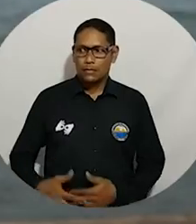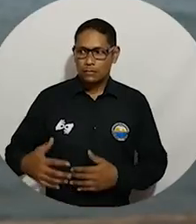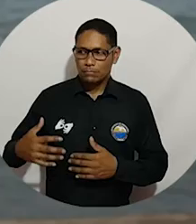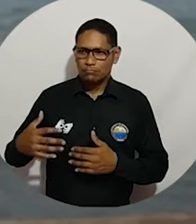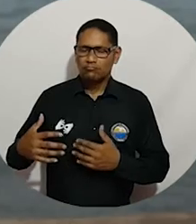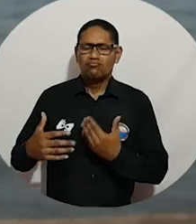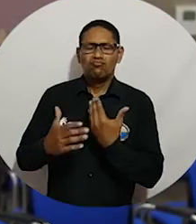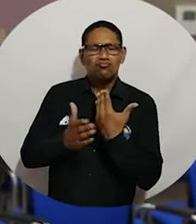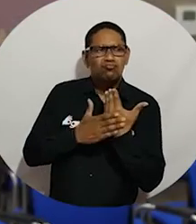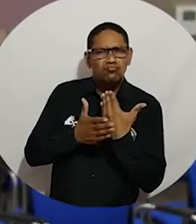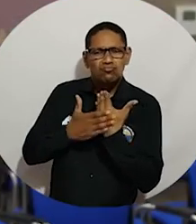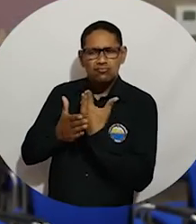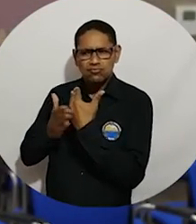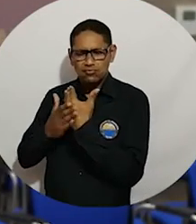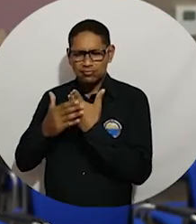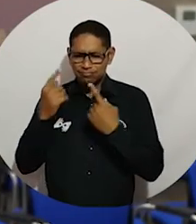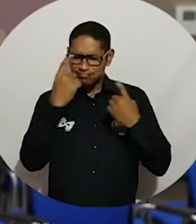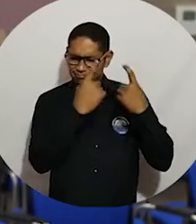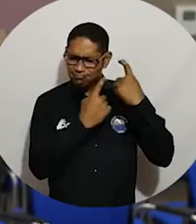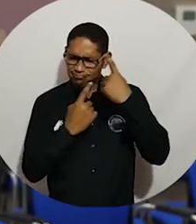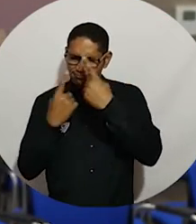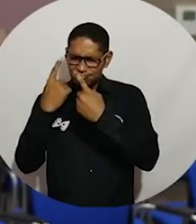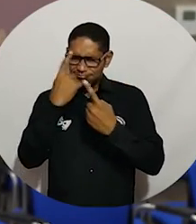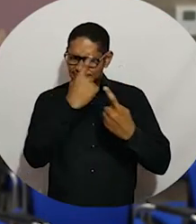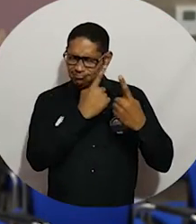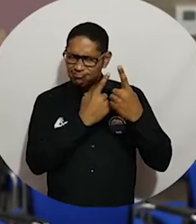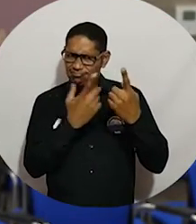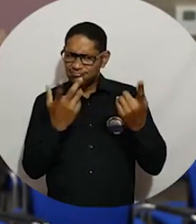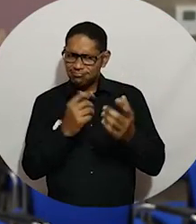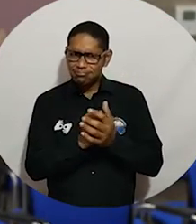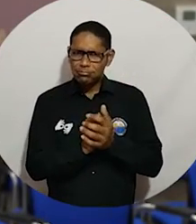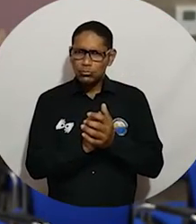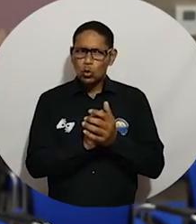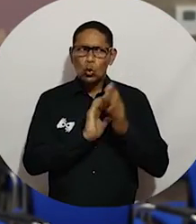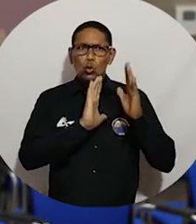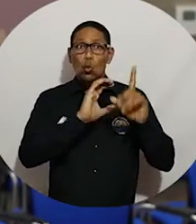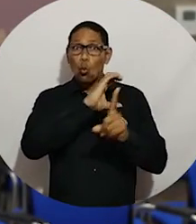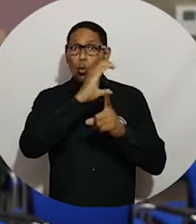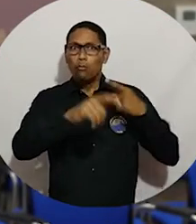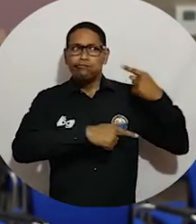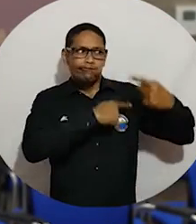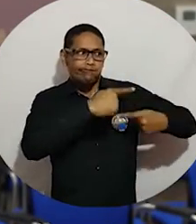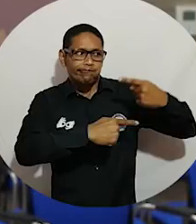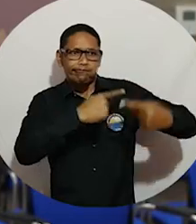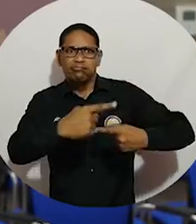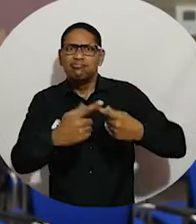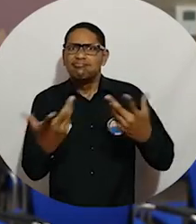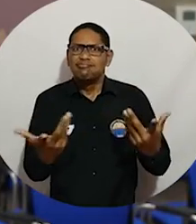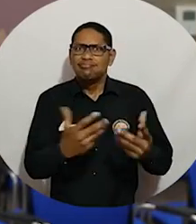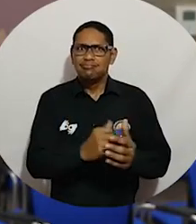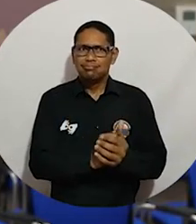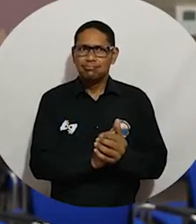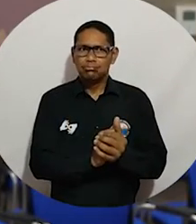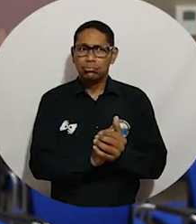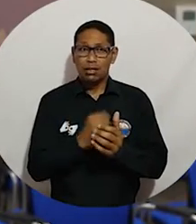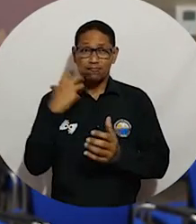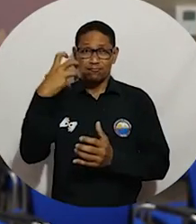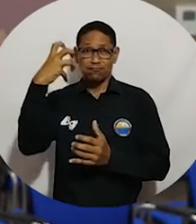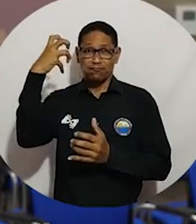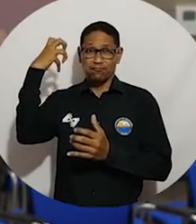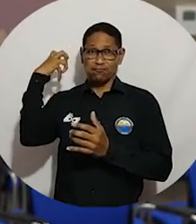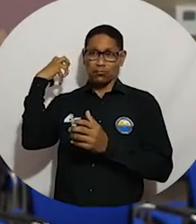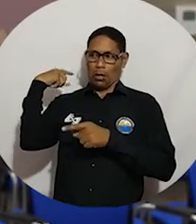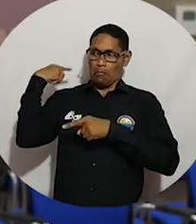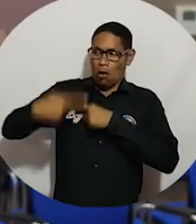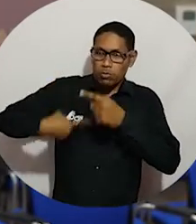Las jornadas nos invitan, pero también nos obligan a reflexionar acerca de cuál es el patrimonio cultural que tenemos, el patrimonio